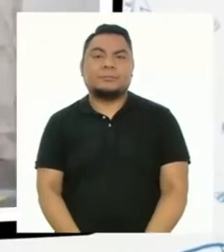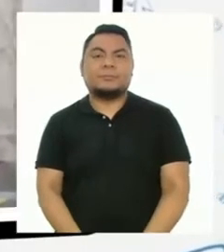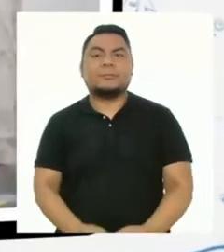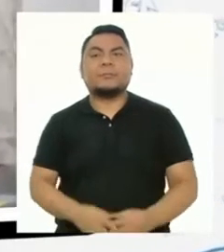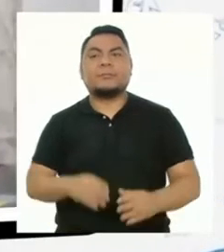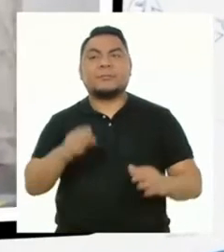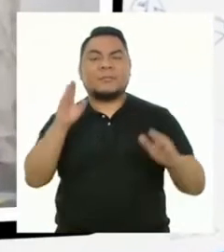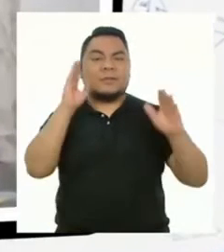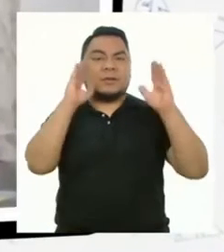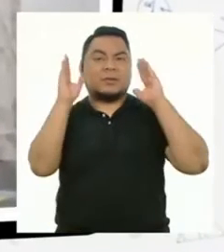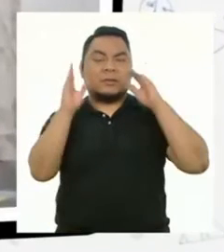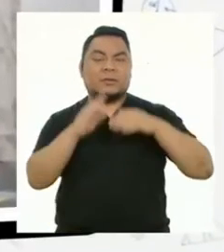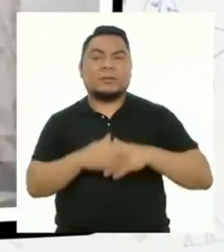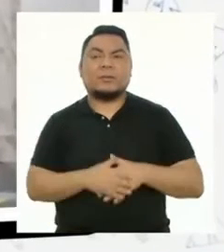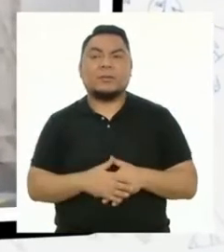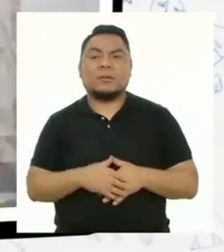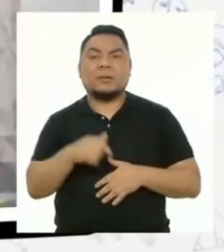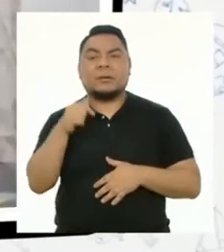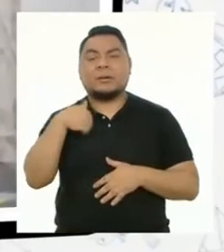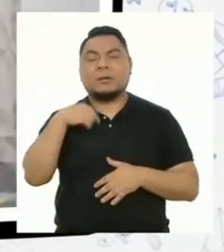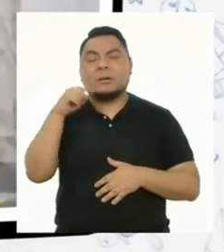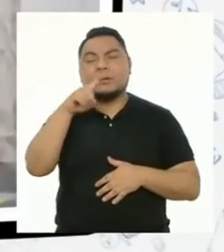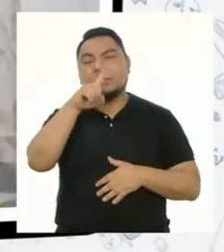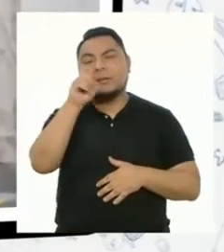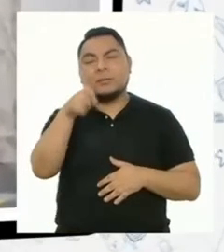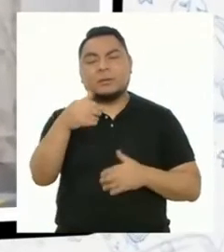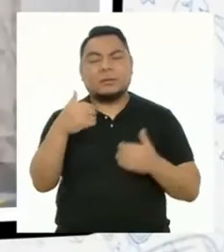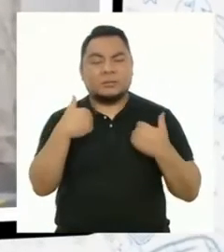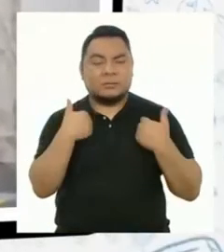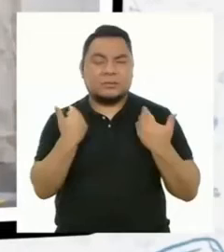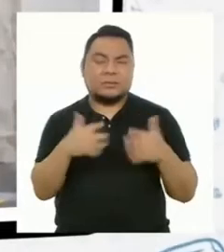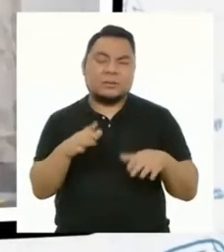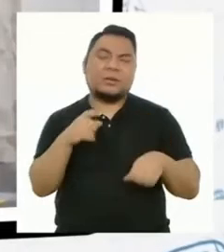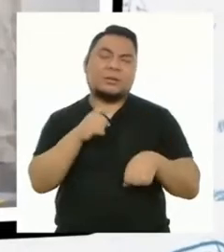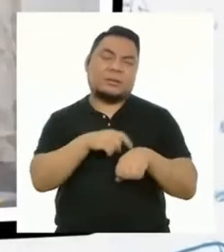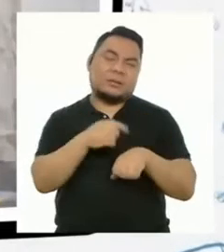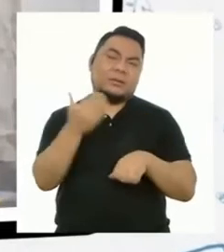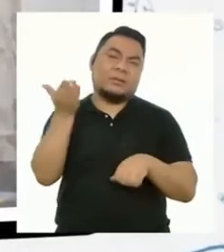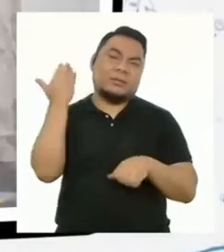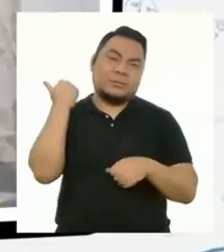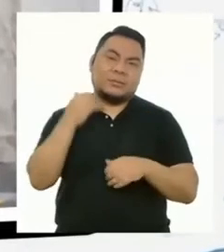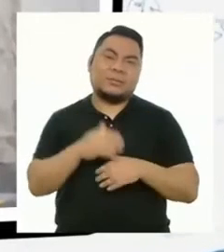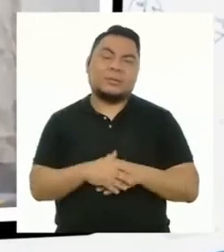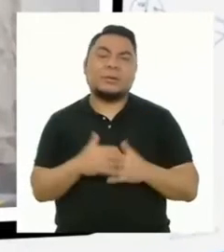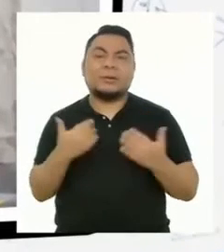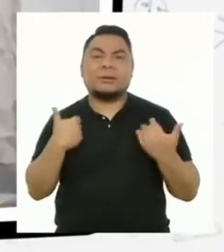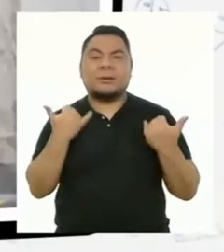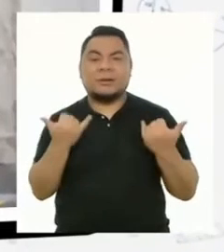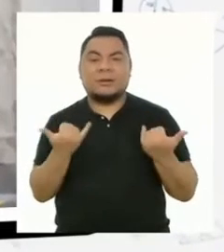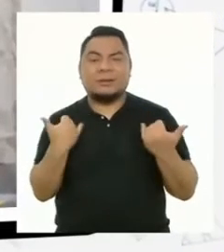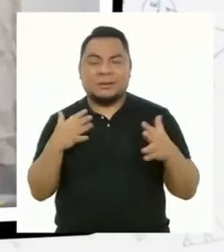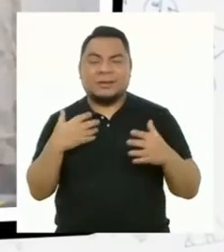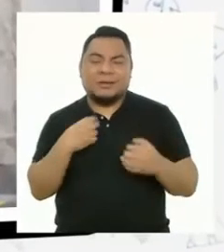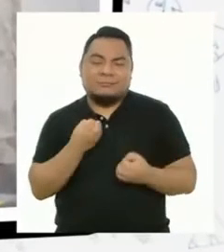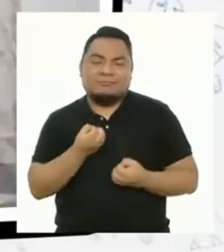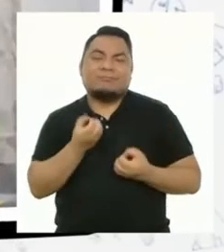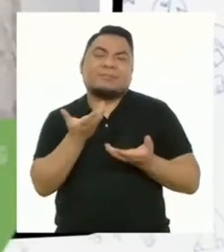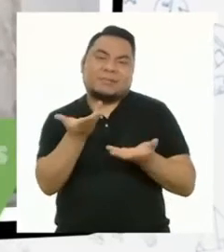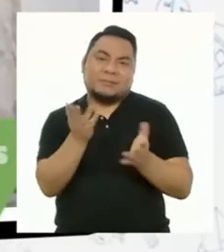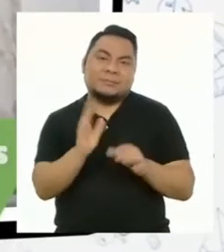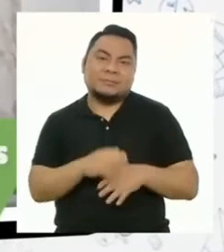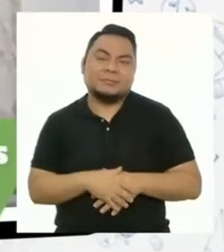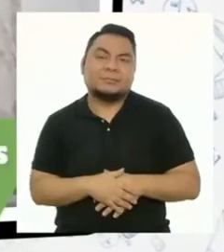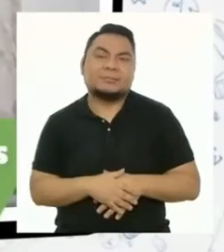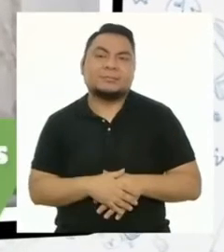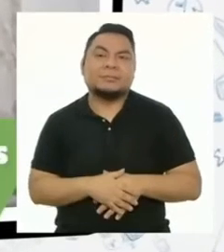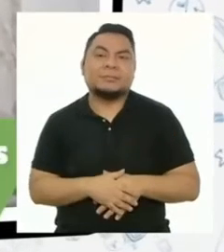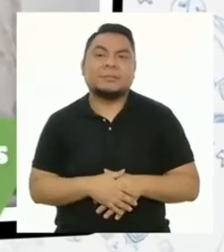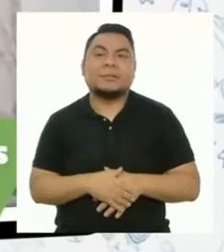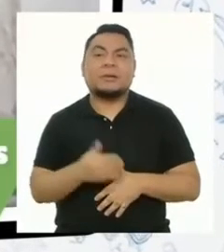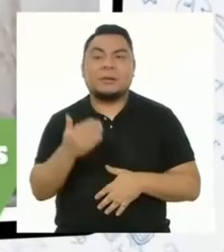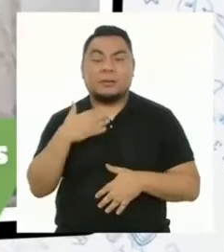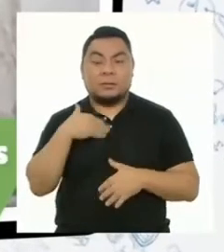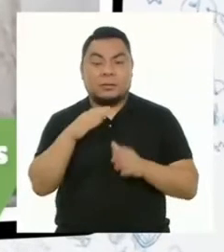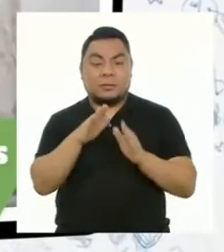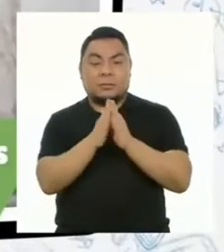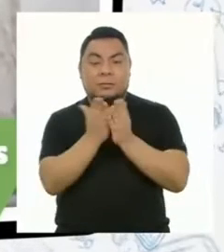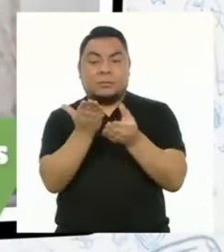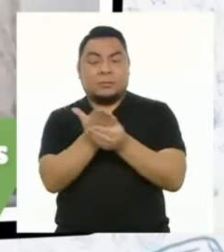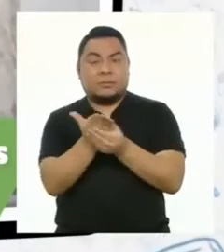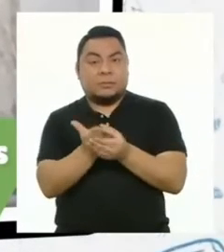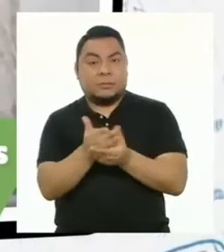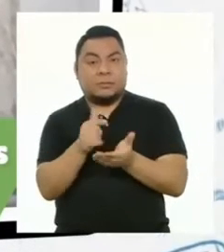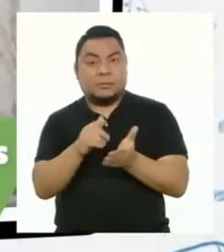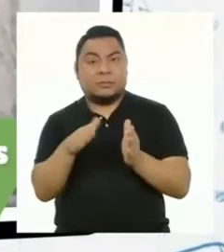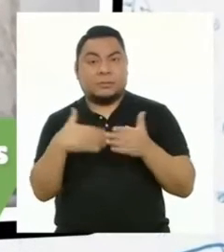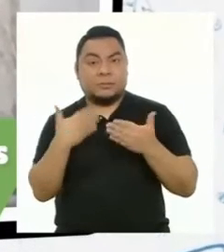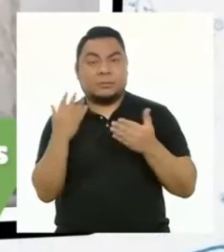Hola, esta es una pregunta que tengo desde hace un tiempo y recién me atrevo a hacer. ¿En mi portafolio